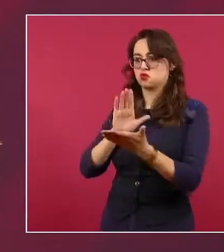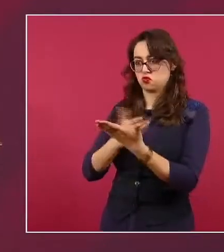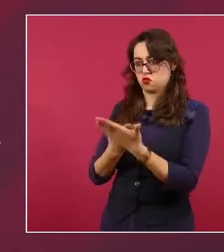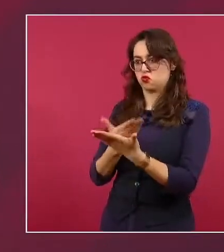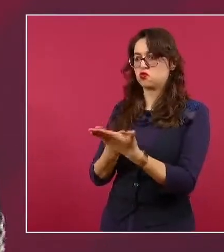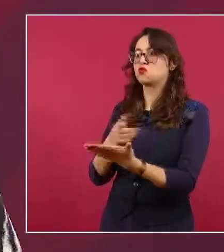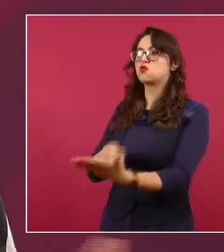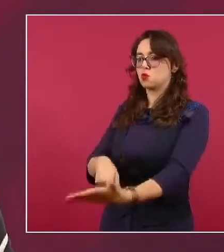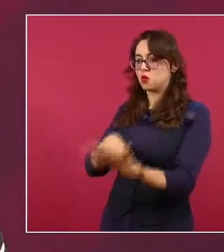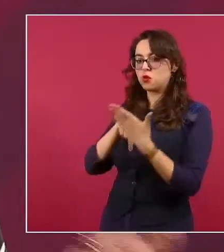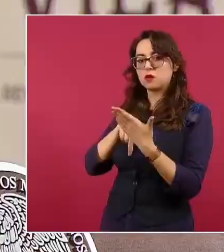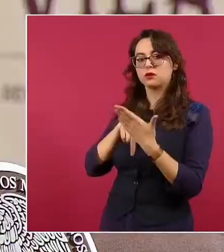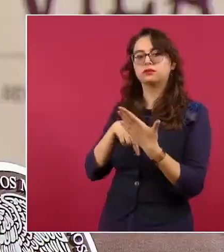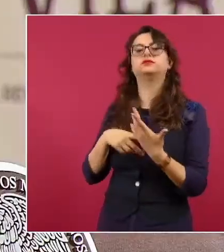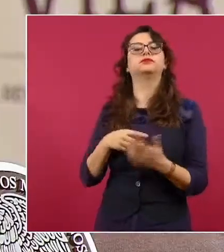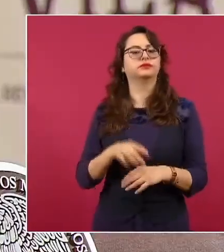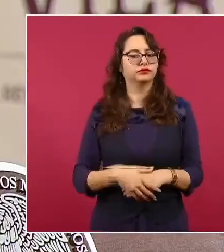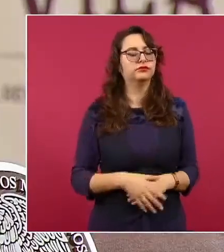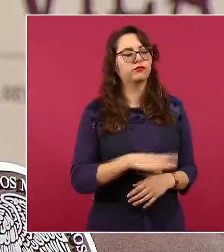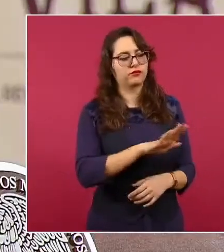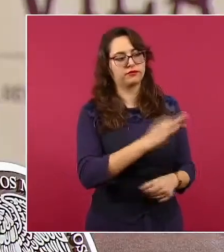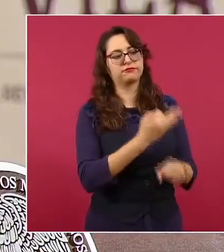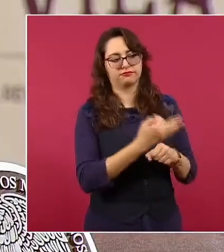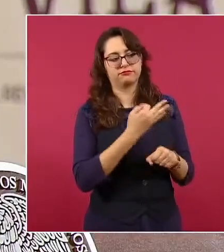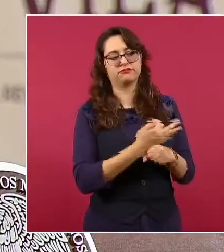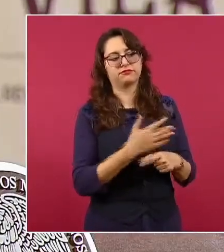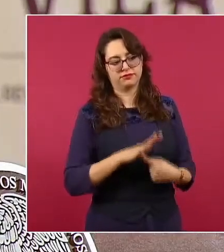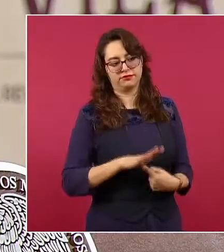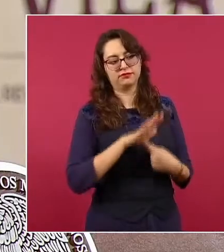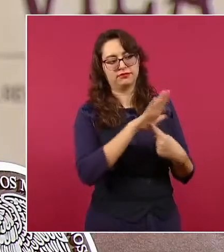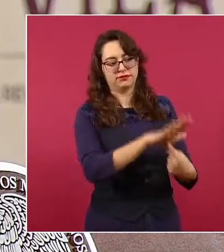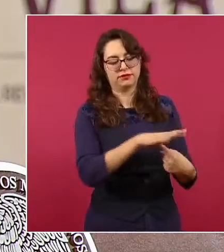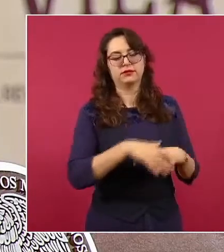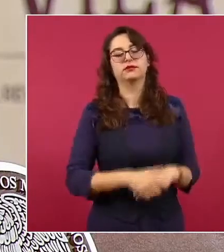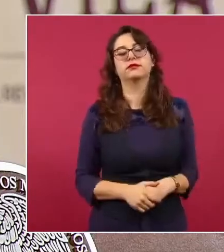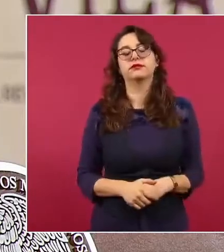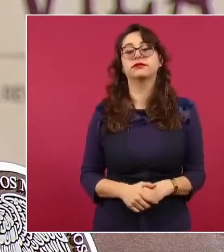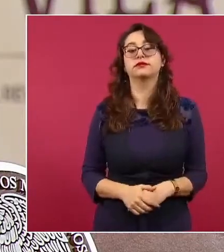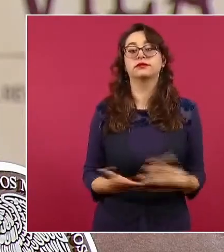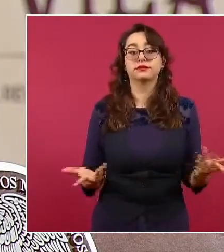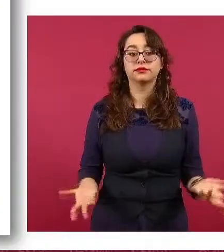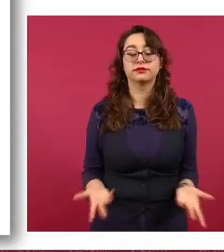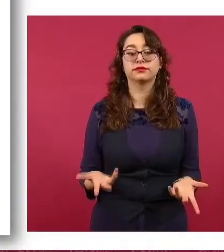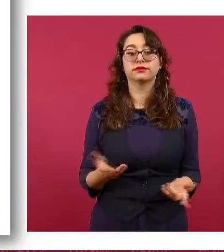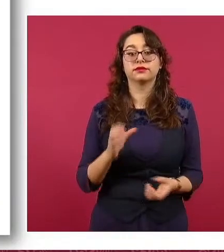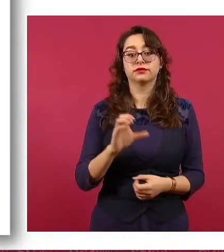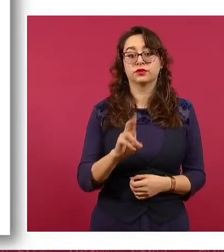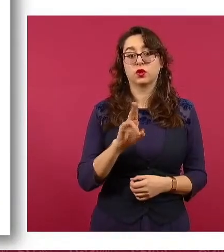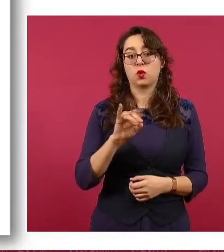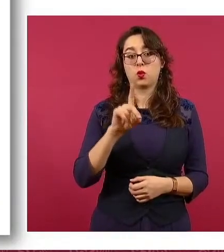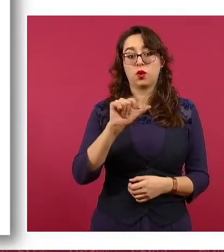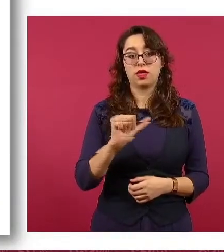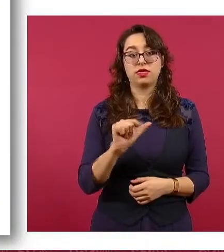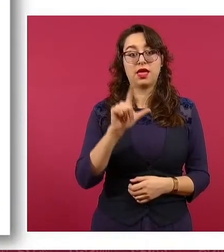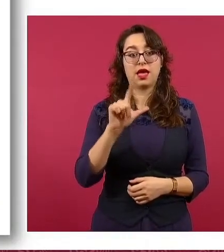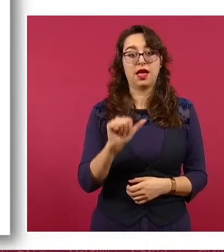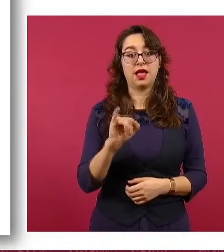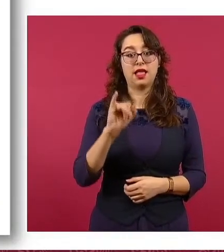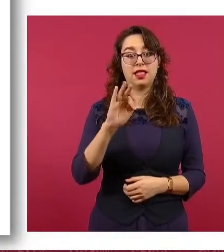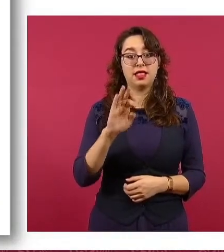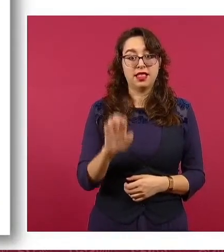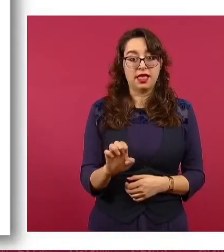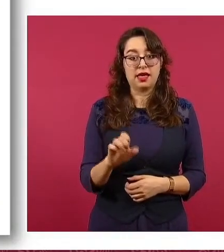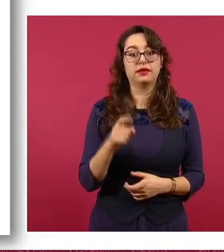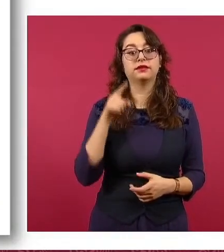por la mañana, estos son documentos públicos de 2021, se da a conocer que Cuida Life México S.A. de CB